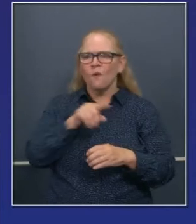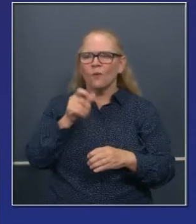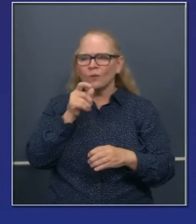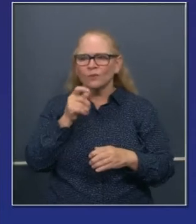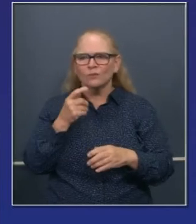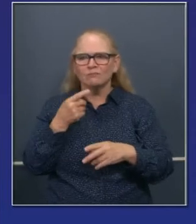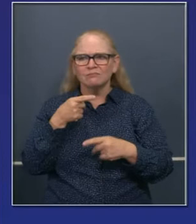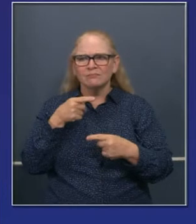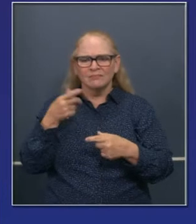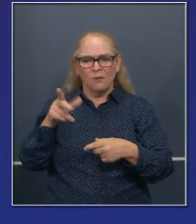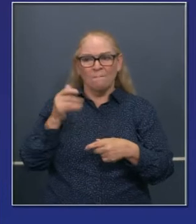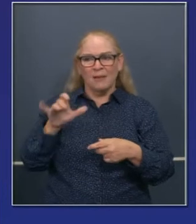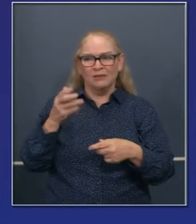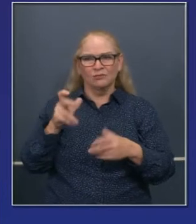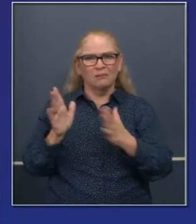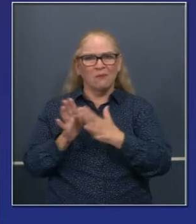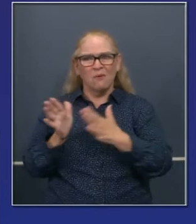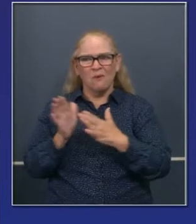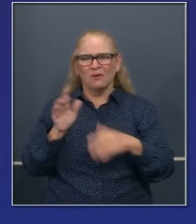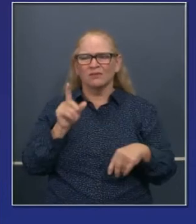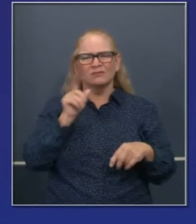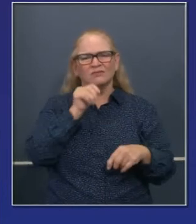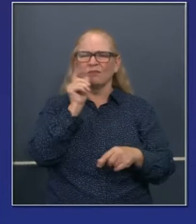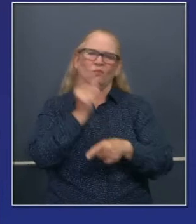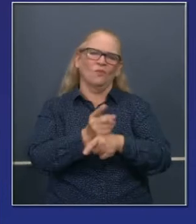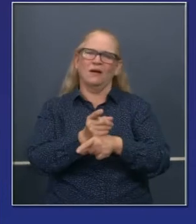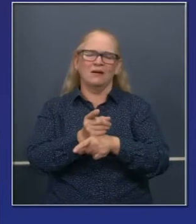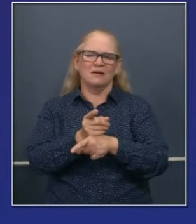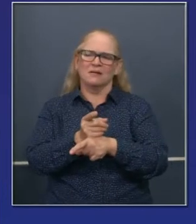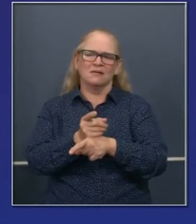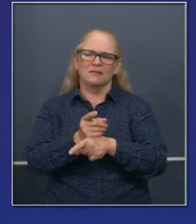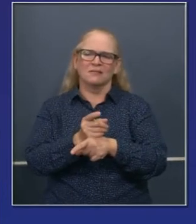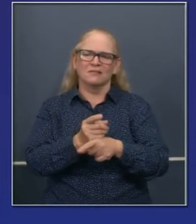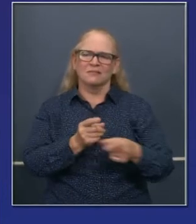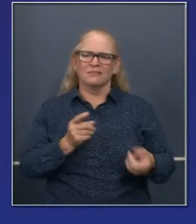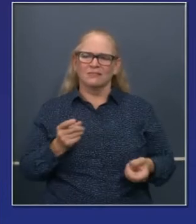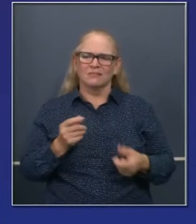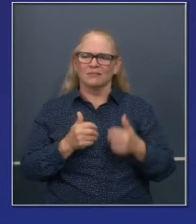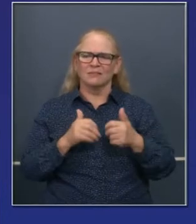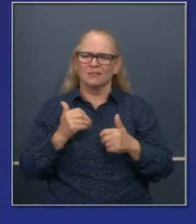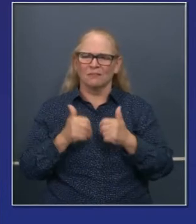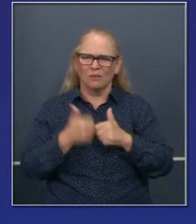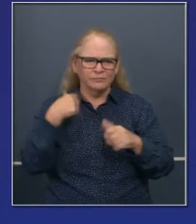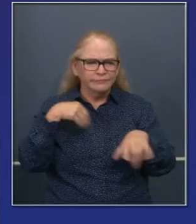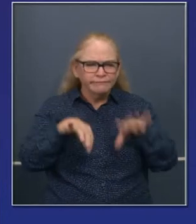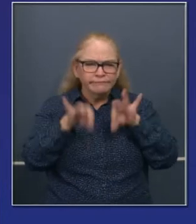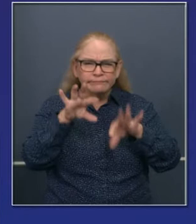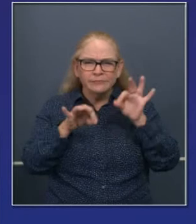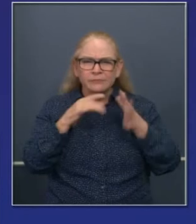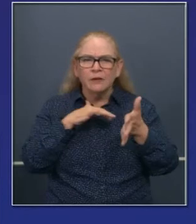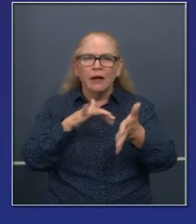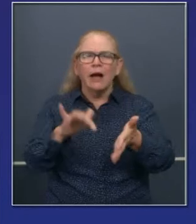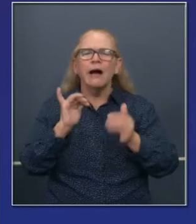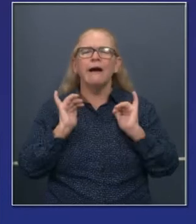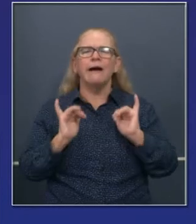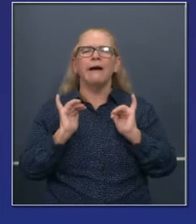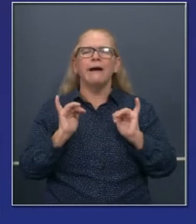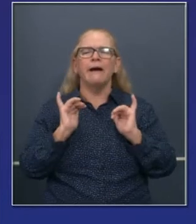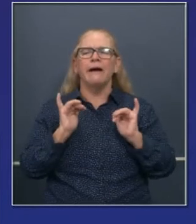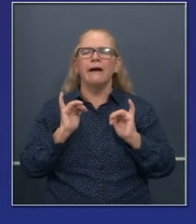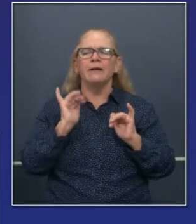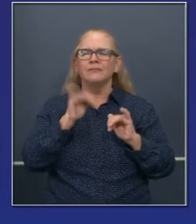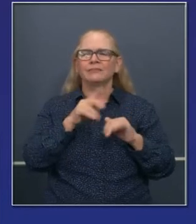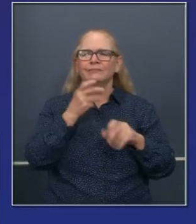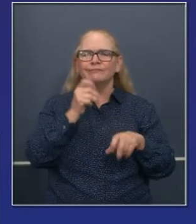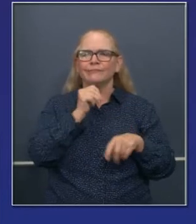semana a su pago de desempleo. Créanme que eso no es cierto. La mayoría de los estudios que hemos visto y que se han hecho muestra que